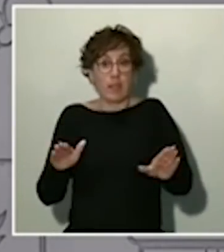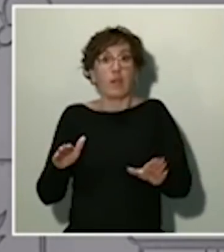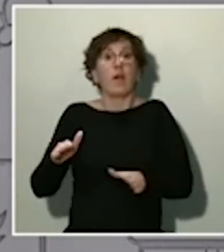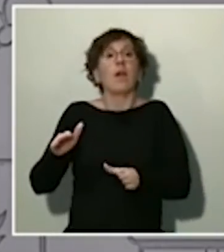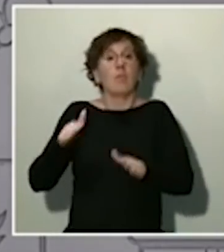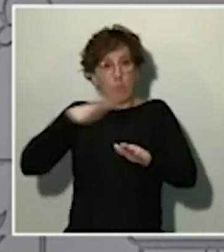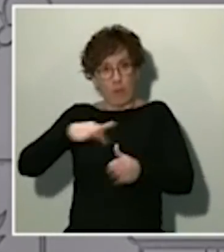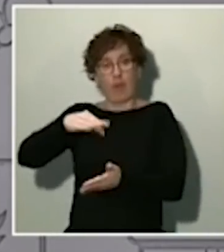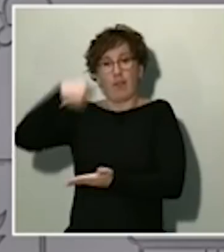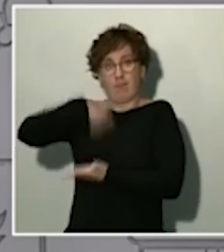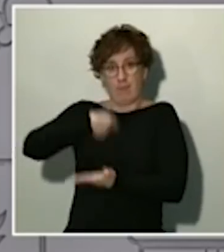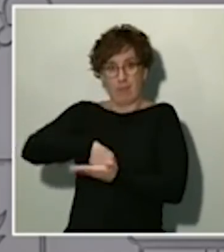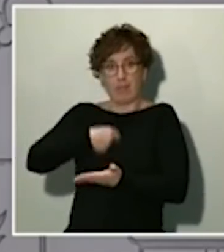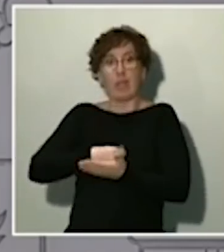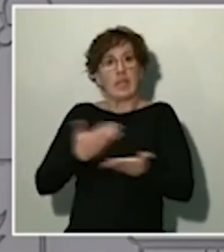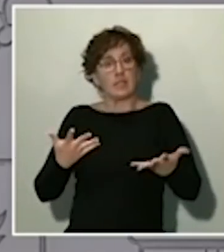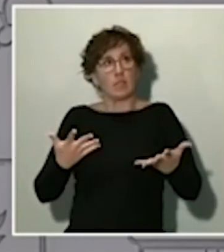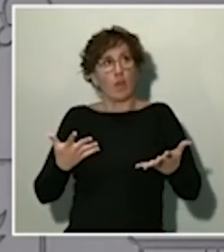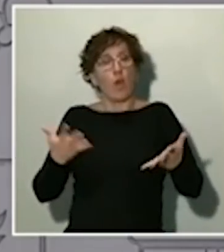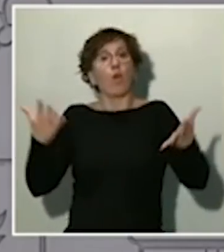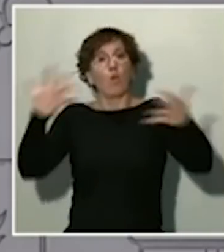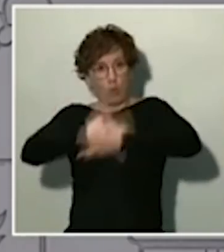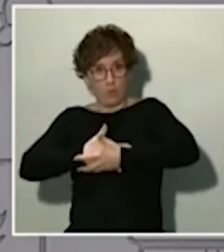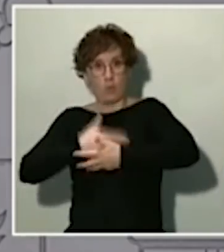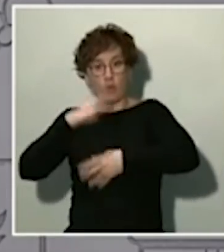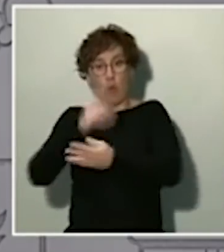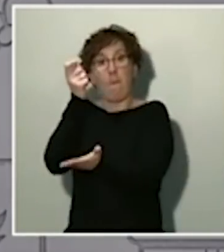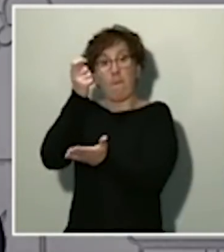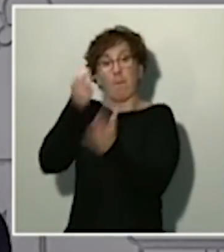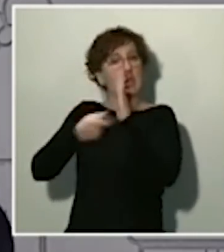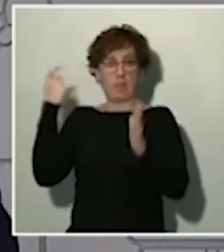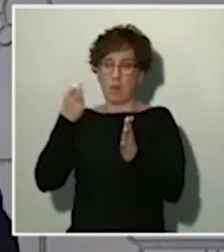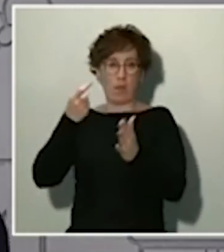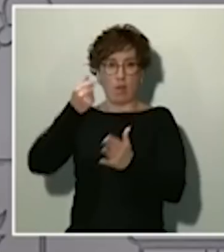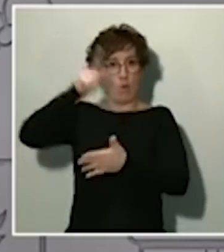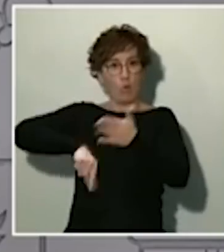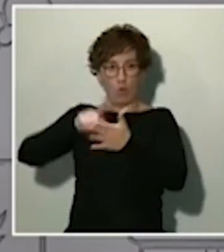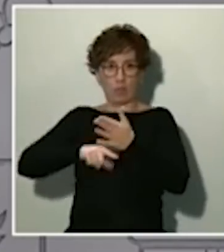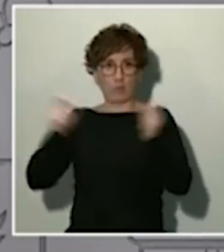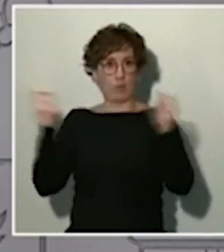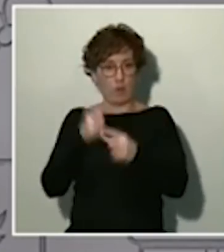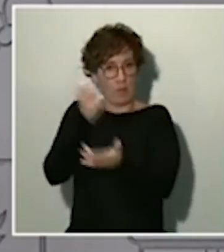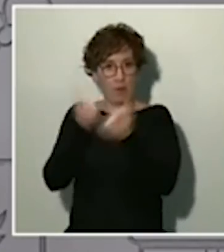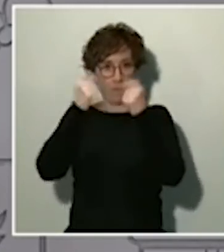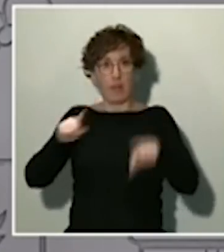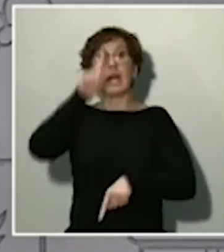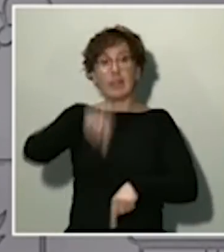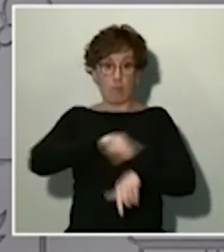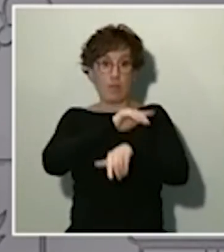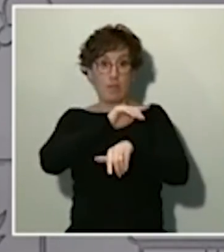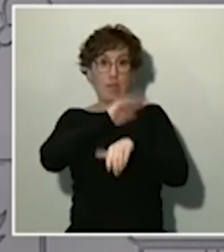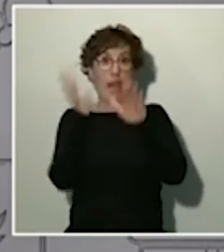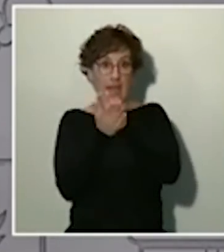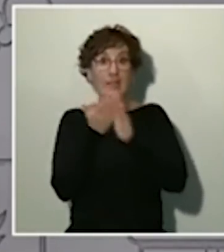exoneración del pago de cuotas a la seguridad social y también con acogerse a ERTEs para aquellos autónomos que cuenten con trabajadores.